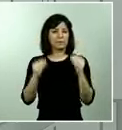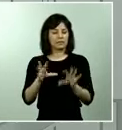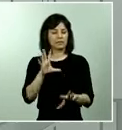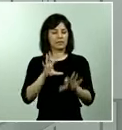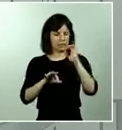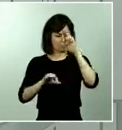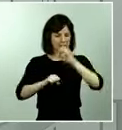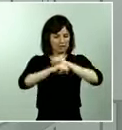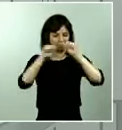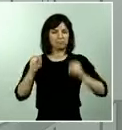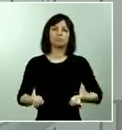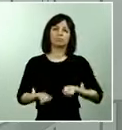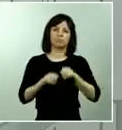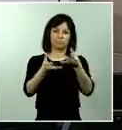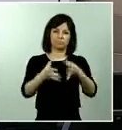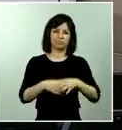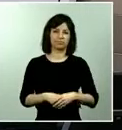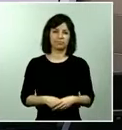conocer